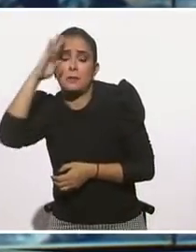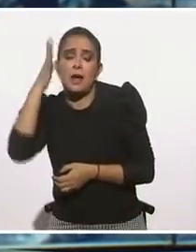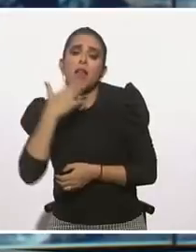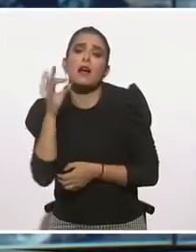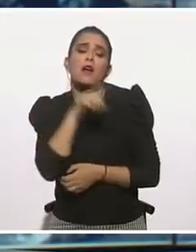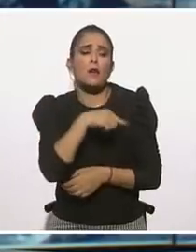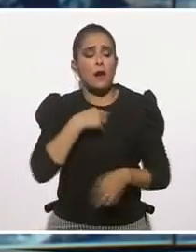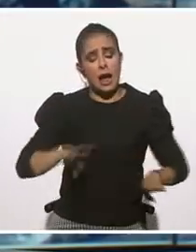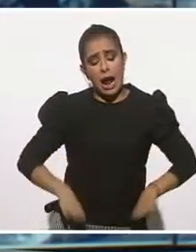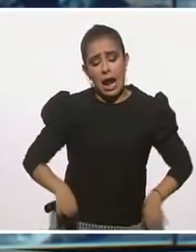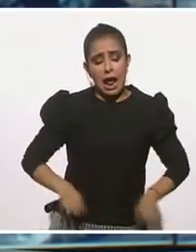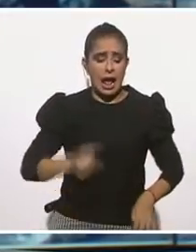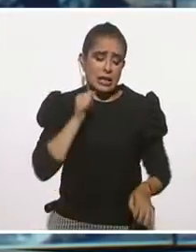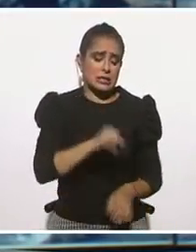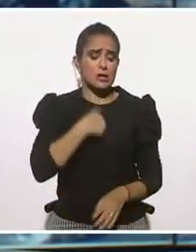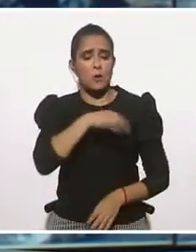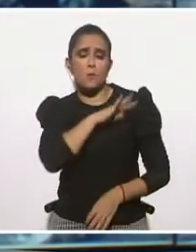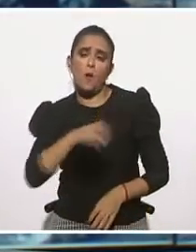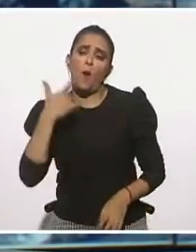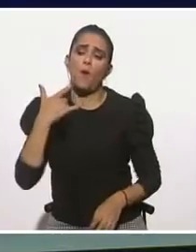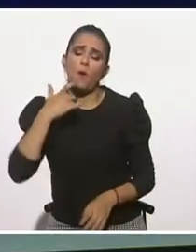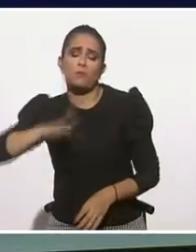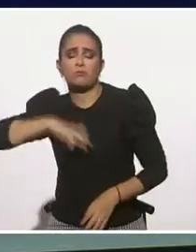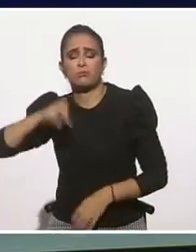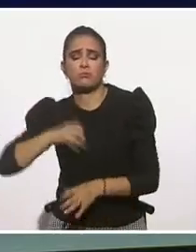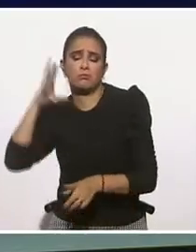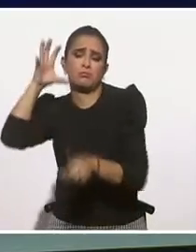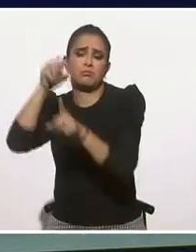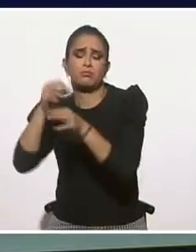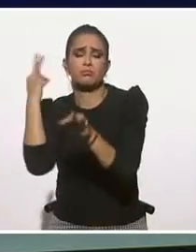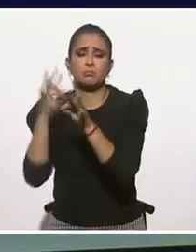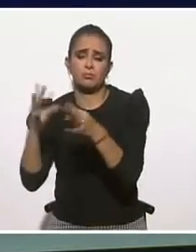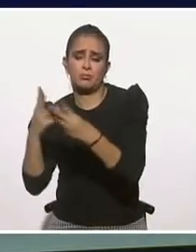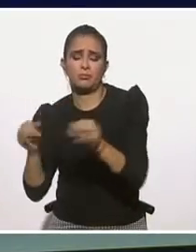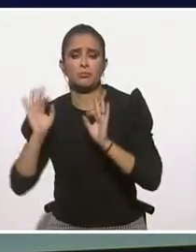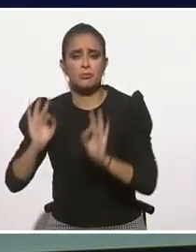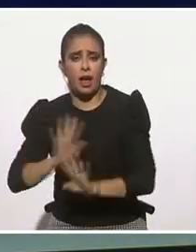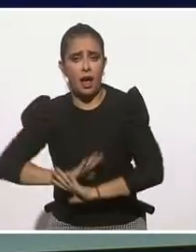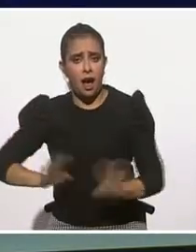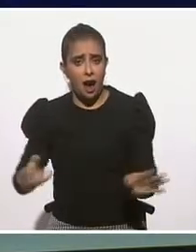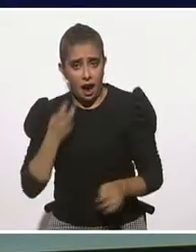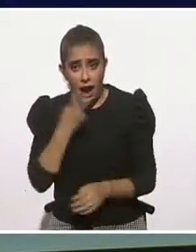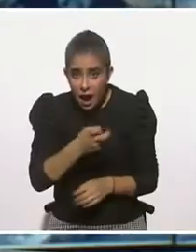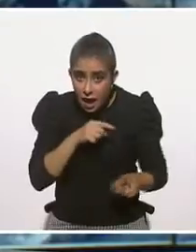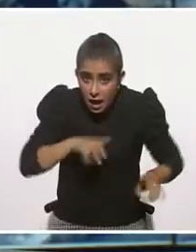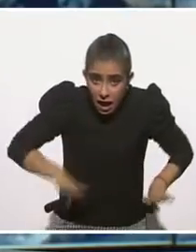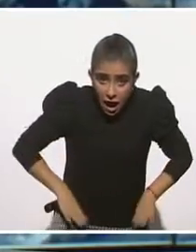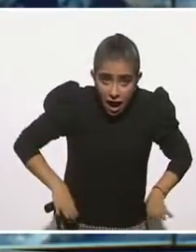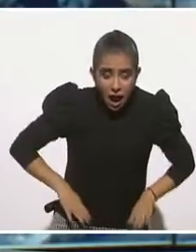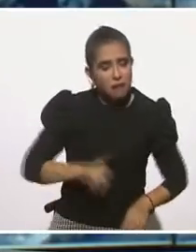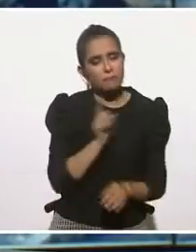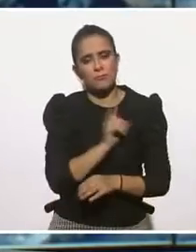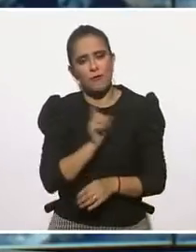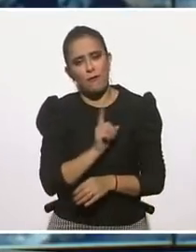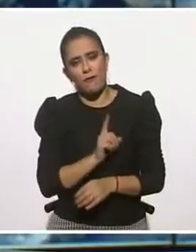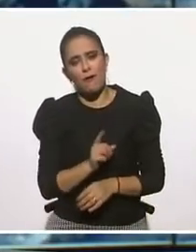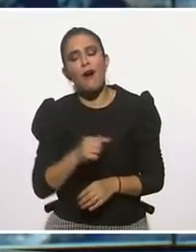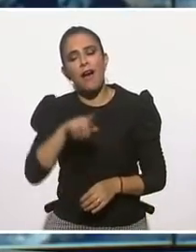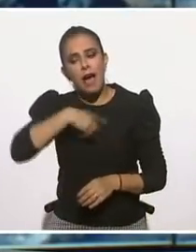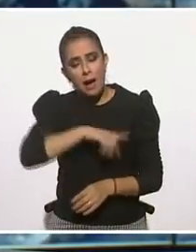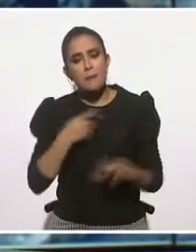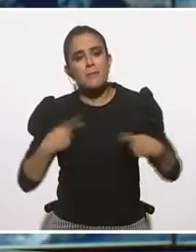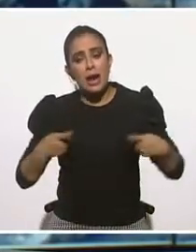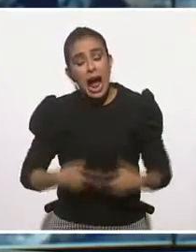lo tienes o no lo tienes. No, sea, es una serie de situaciones y elementos que van a favorecer el resultado. Y el resultado es la resiliencia.